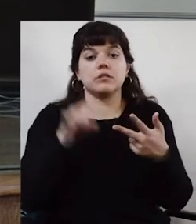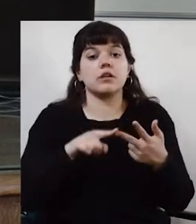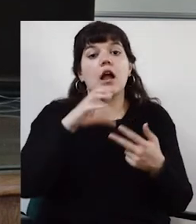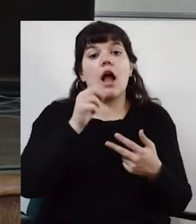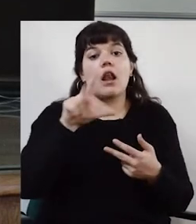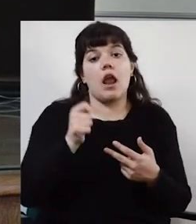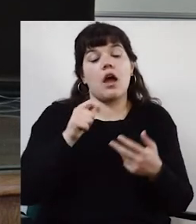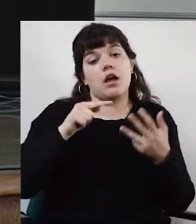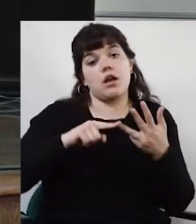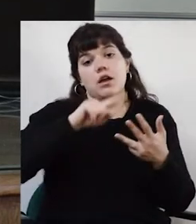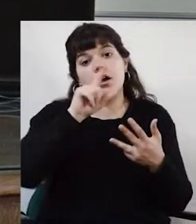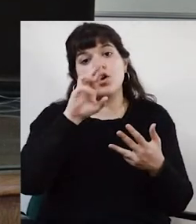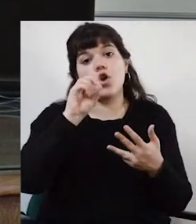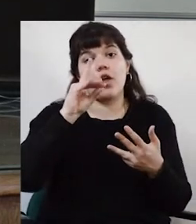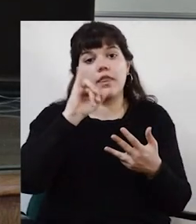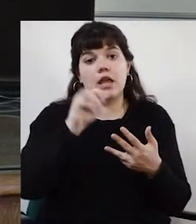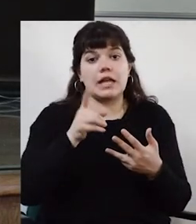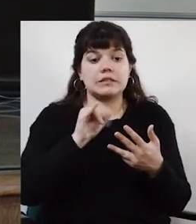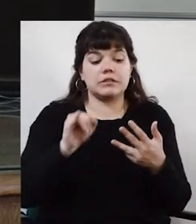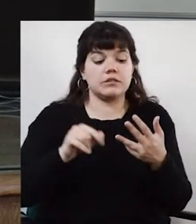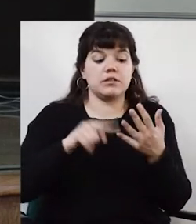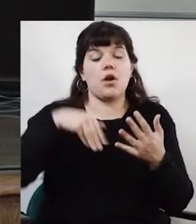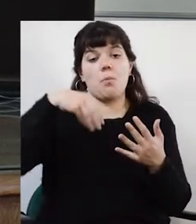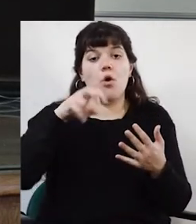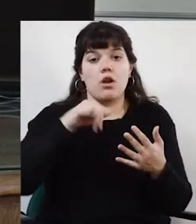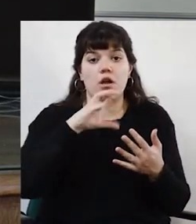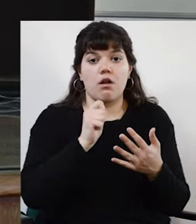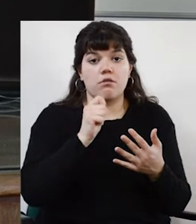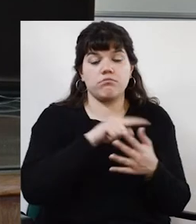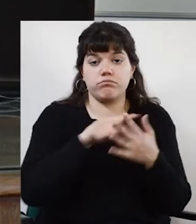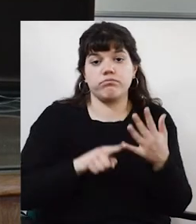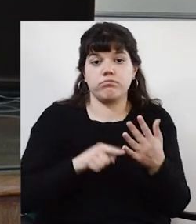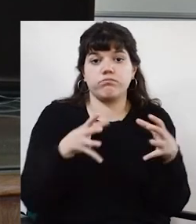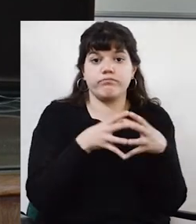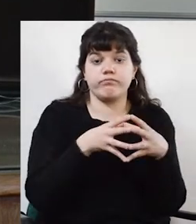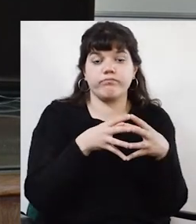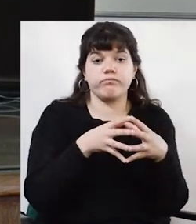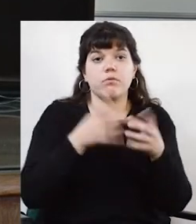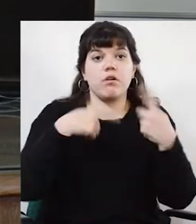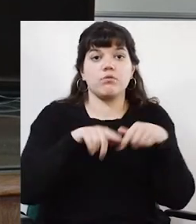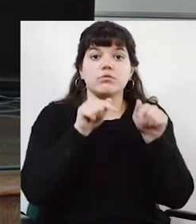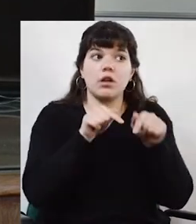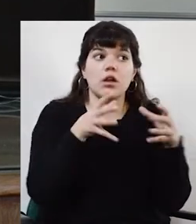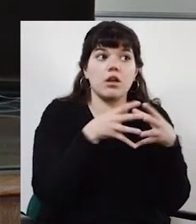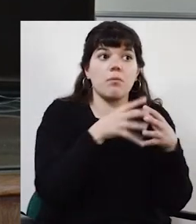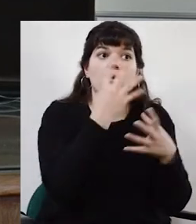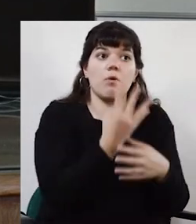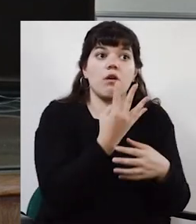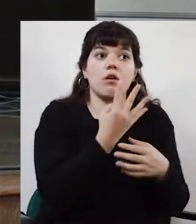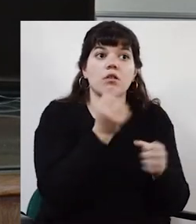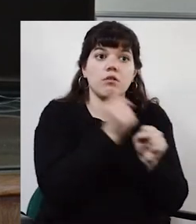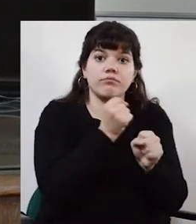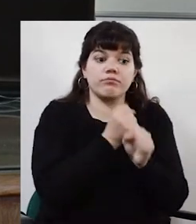Carla Mancino, Camilo Rodríguez y Mónica Ruba. ¿Sí? Bueno, este equipo está trabajando justamente